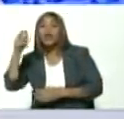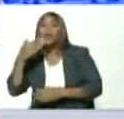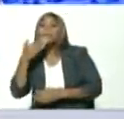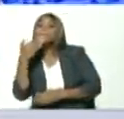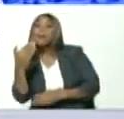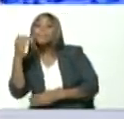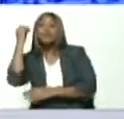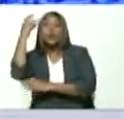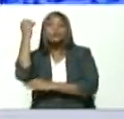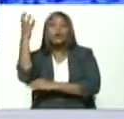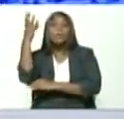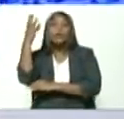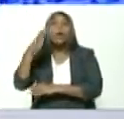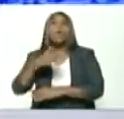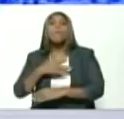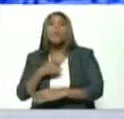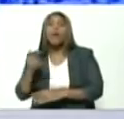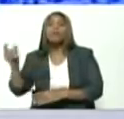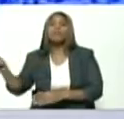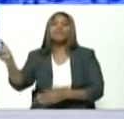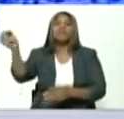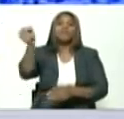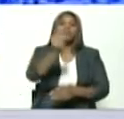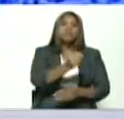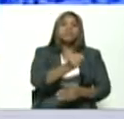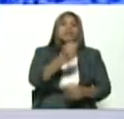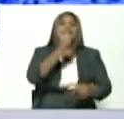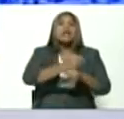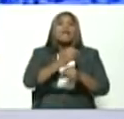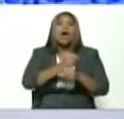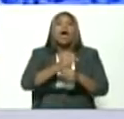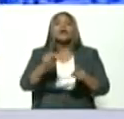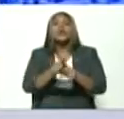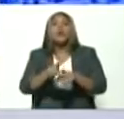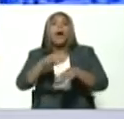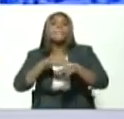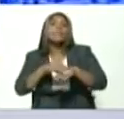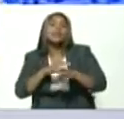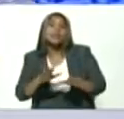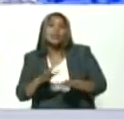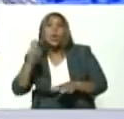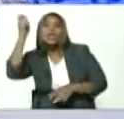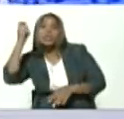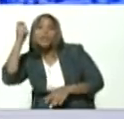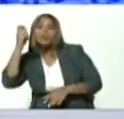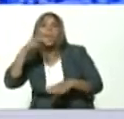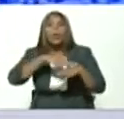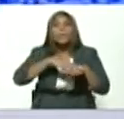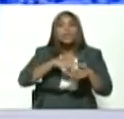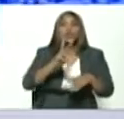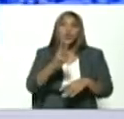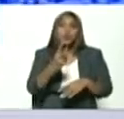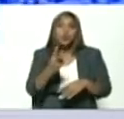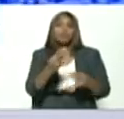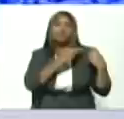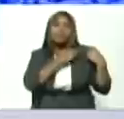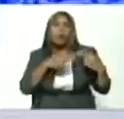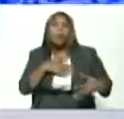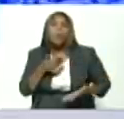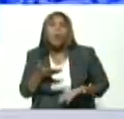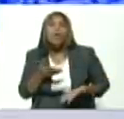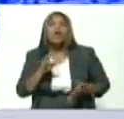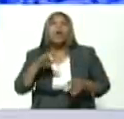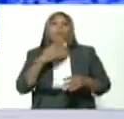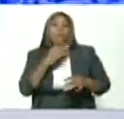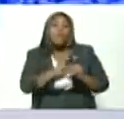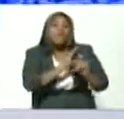puedan venir a la primera línea de batalla como ministros y ministras y en un momento dado puedan volver a la